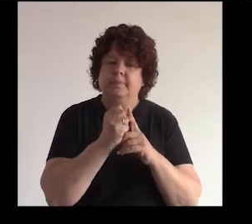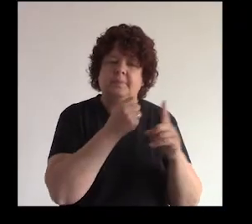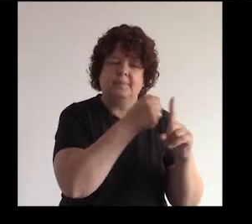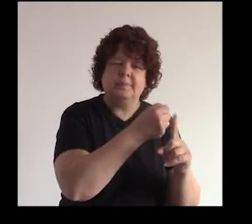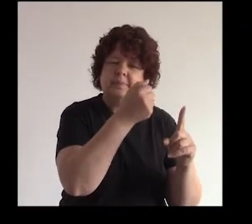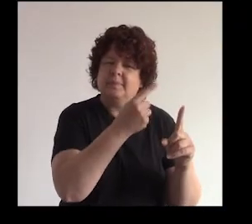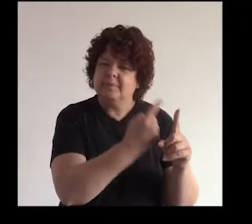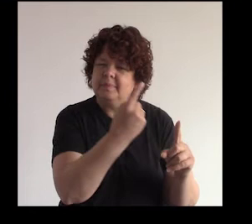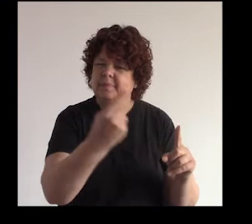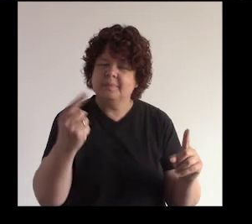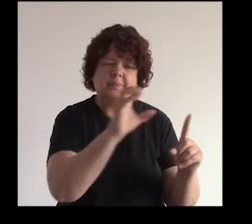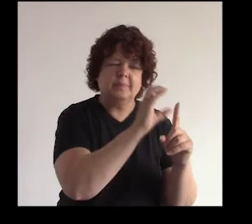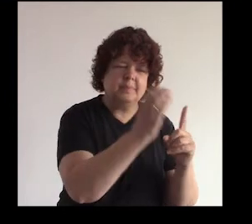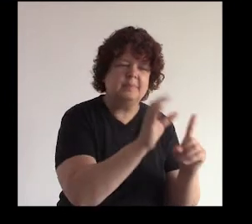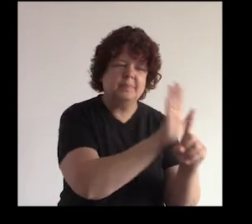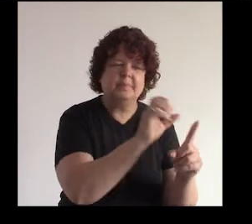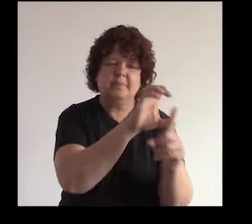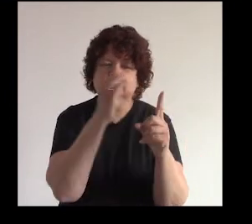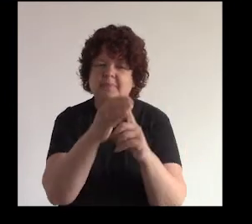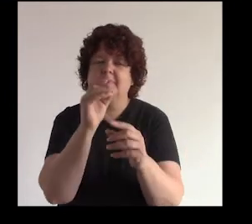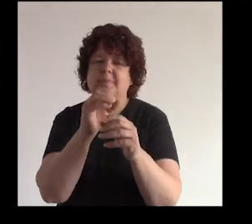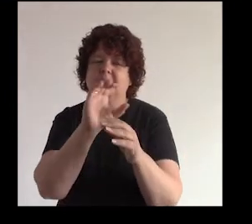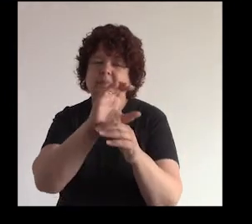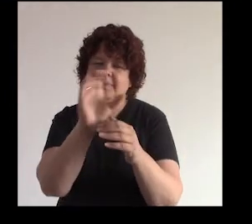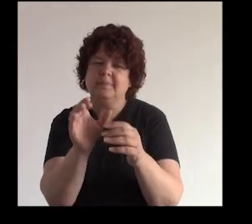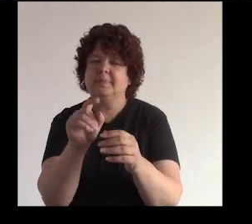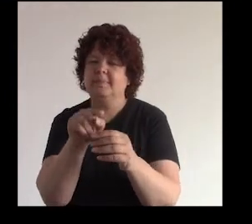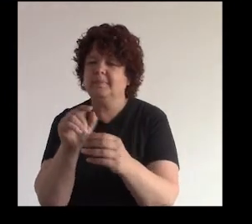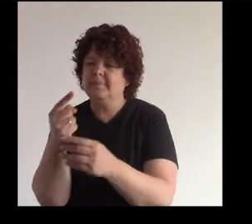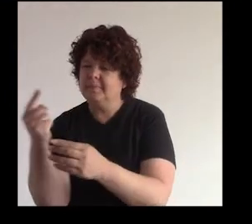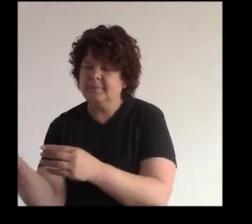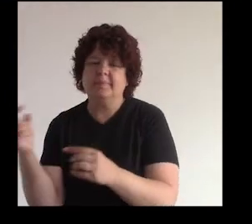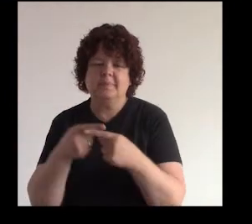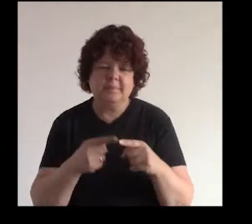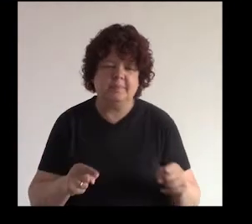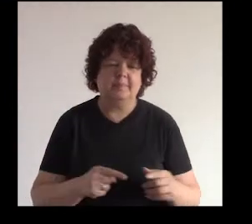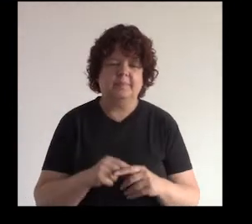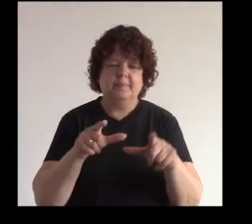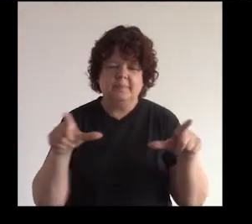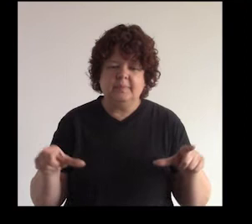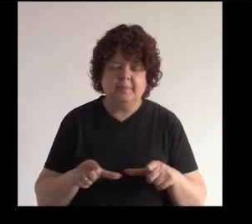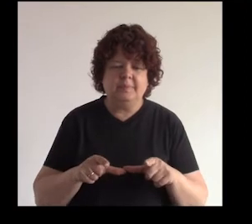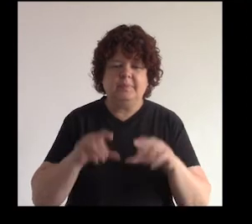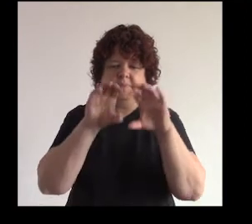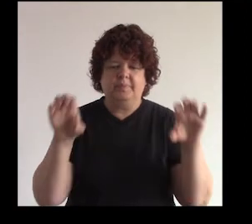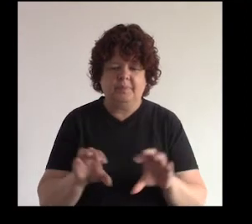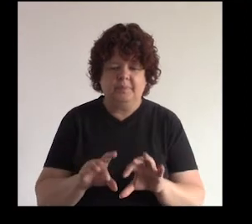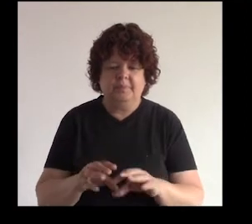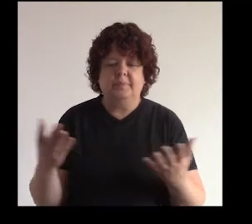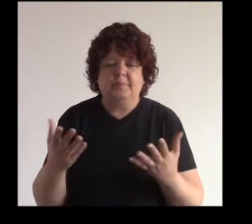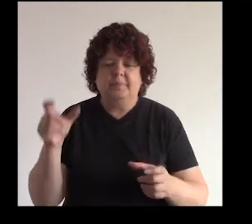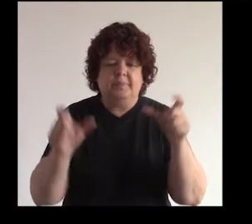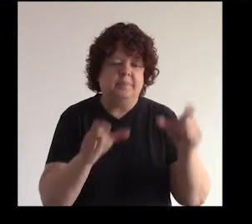ciertas características también ¿no? entonces este continuamos son espacios virtuales